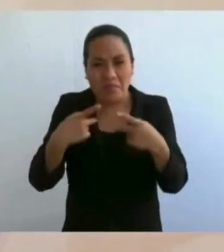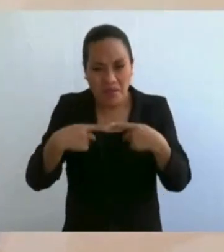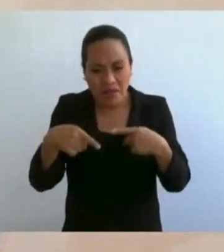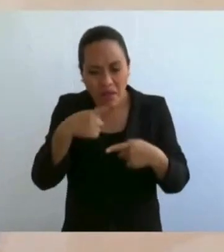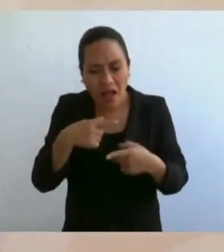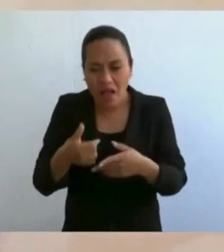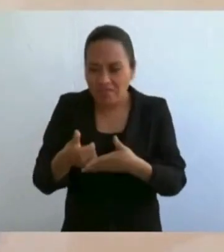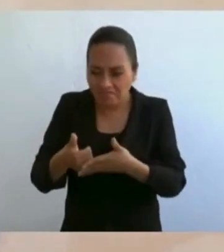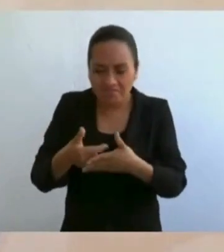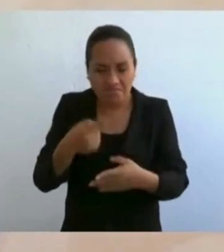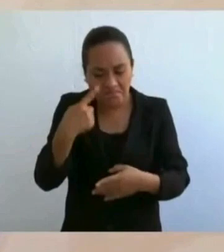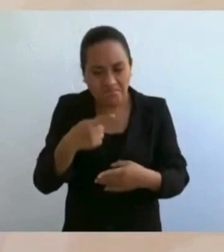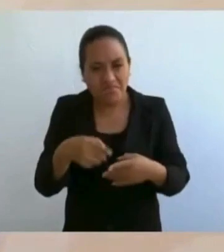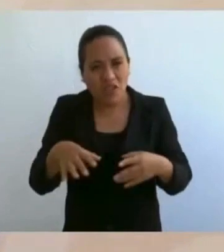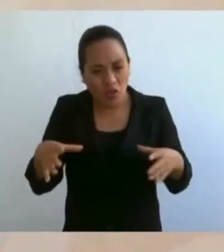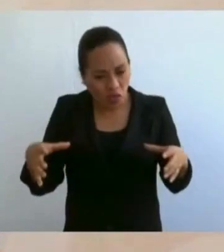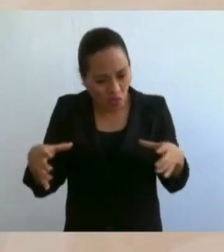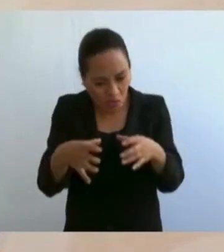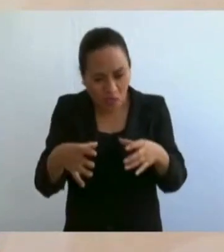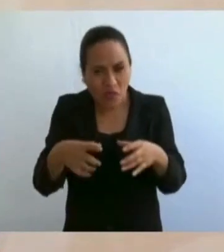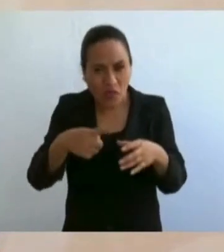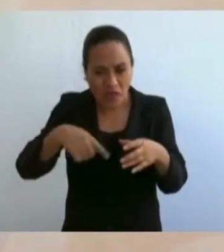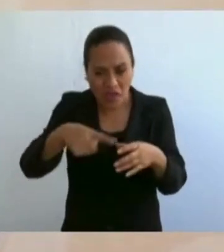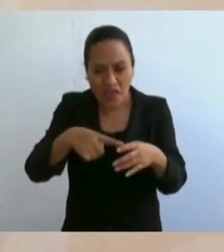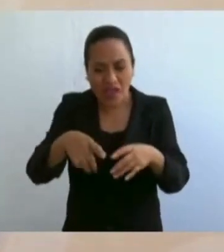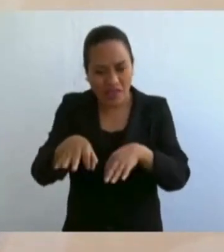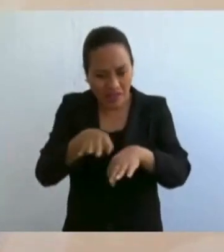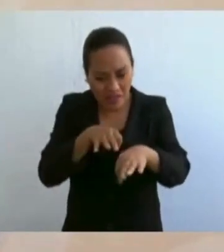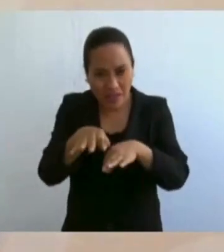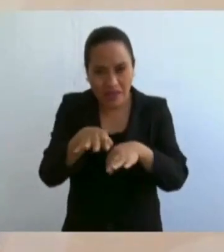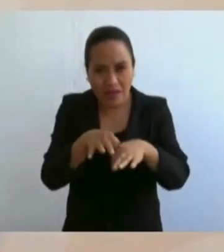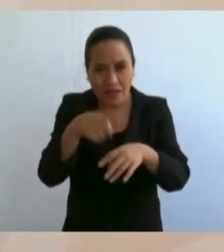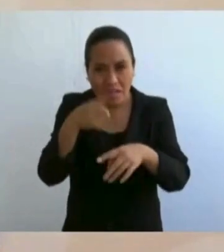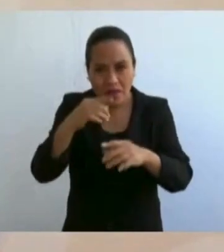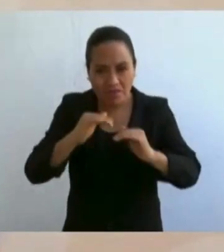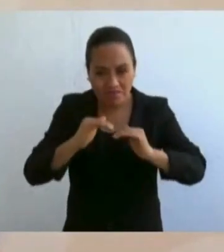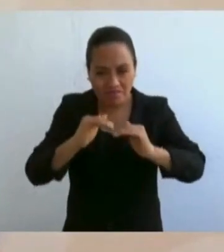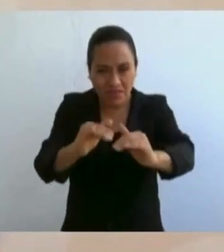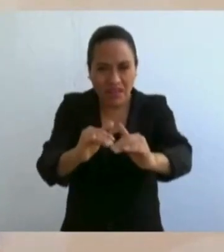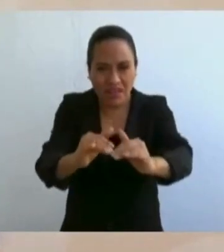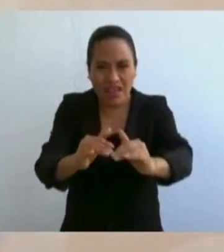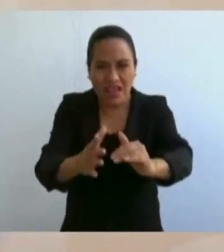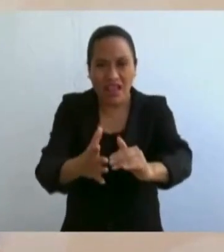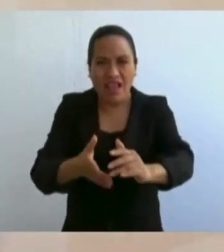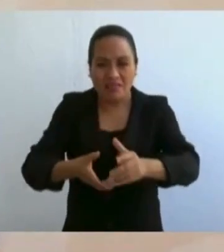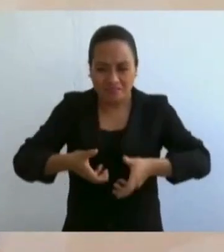el objetivo de participar juntos en las tareas que benefician a su comunidad.